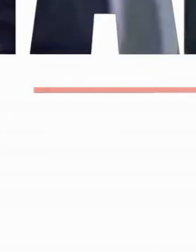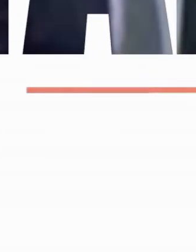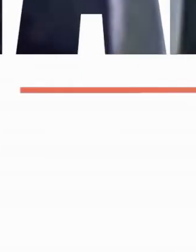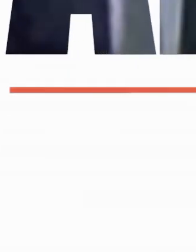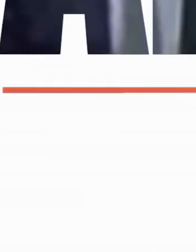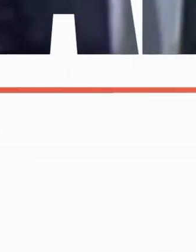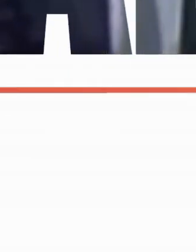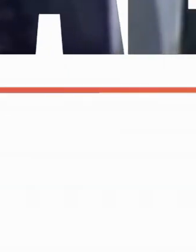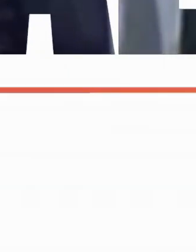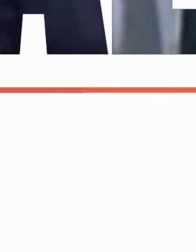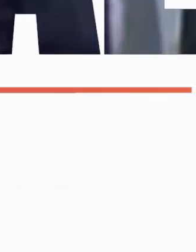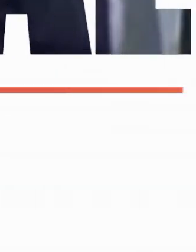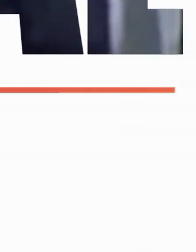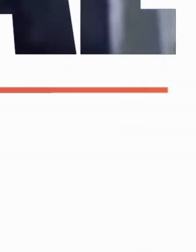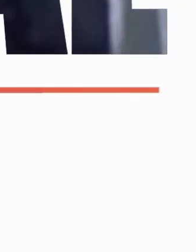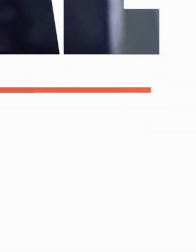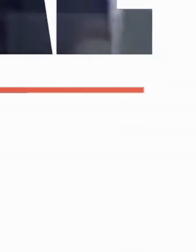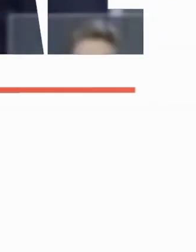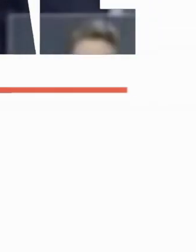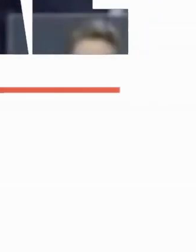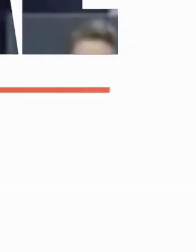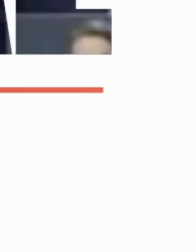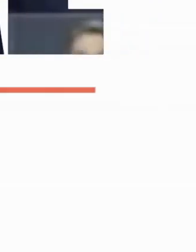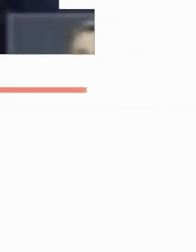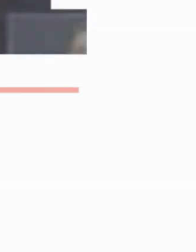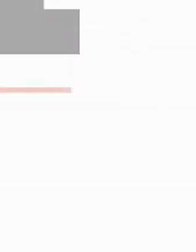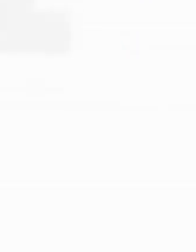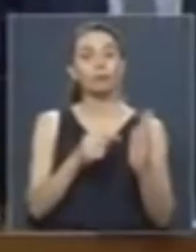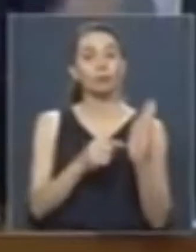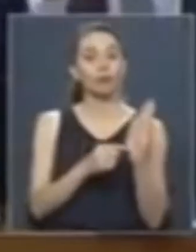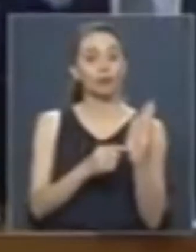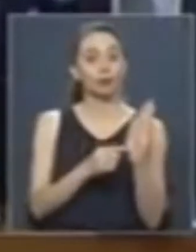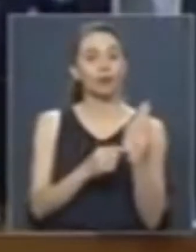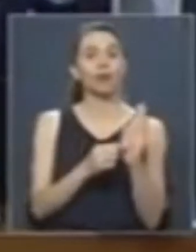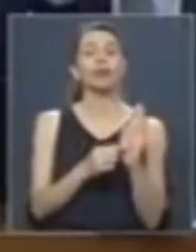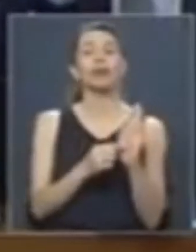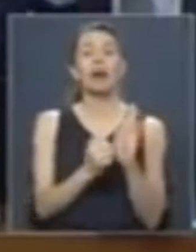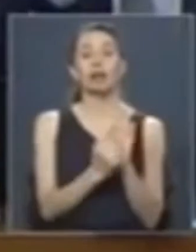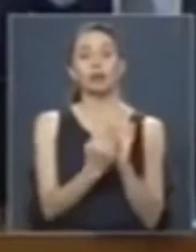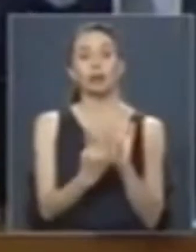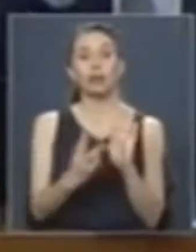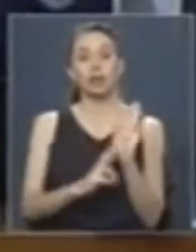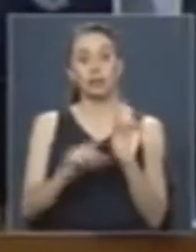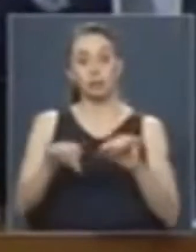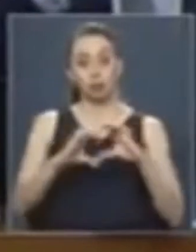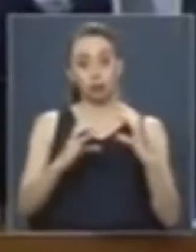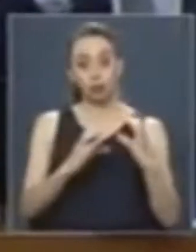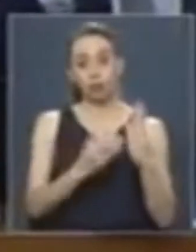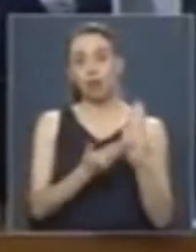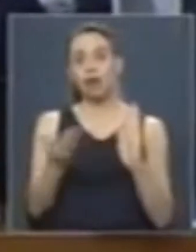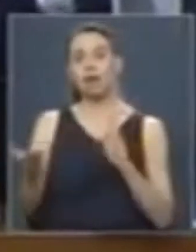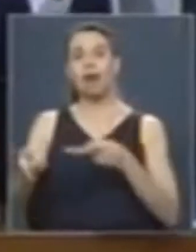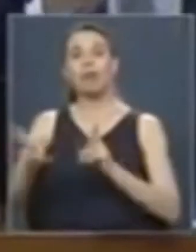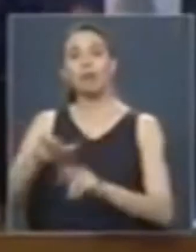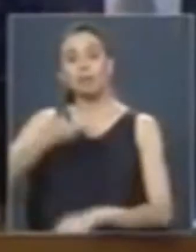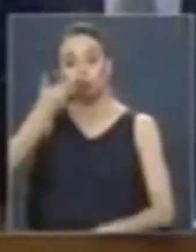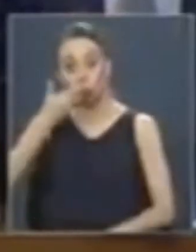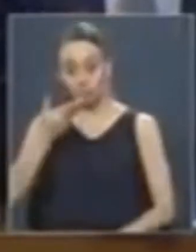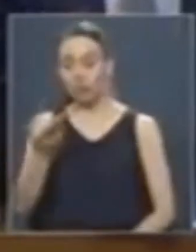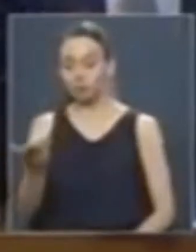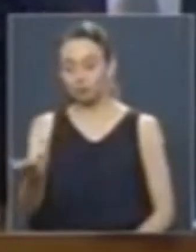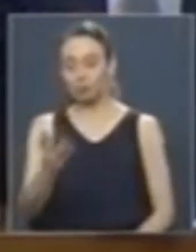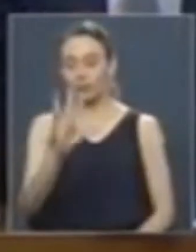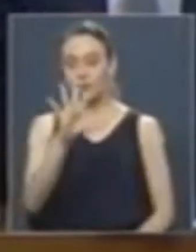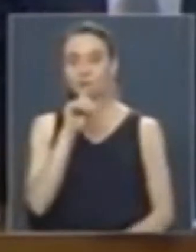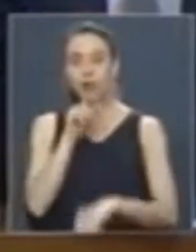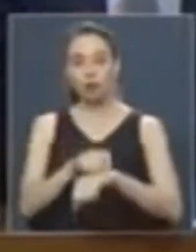El Pepeau hará el uso del derecho que le confiere el artículo 33 del reglamento de la corporación. Tiene la palabra hasta por cinco